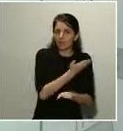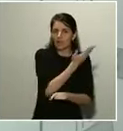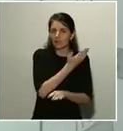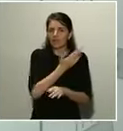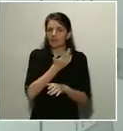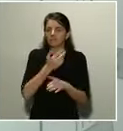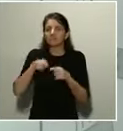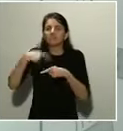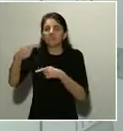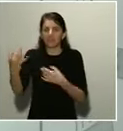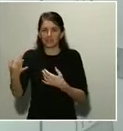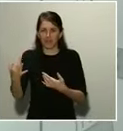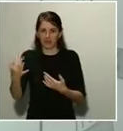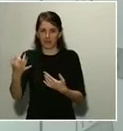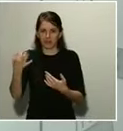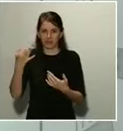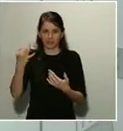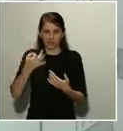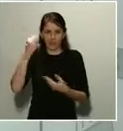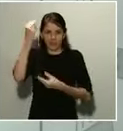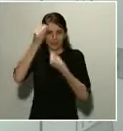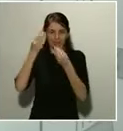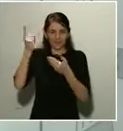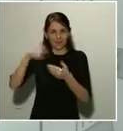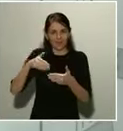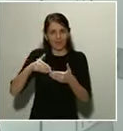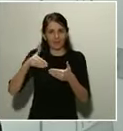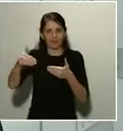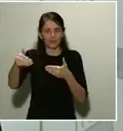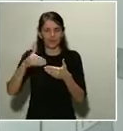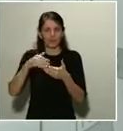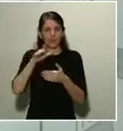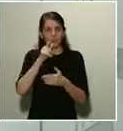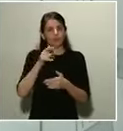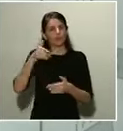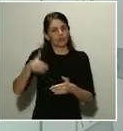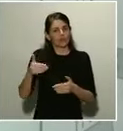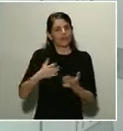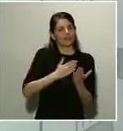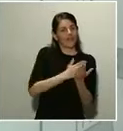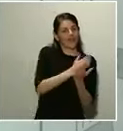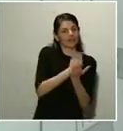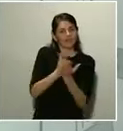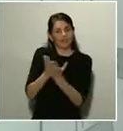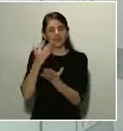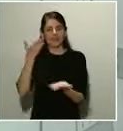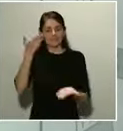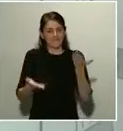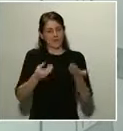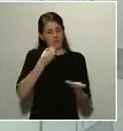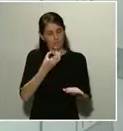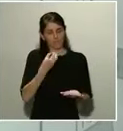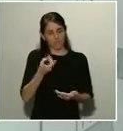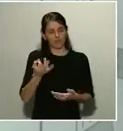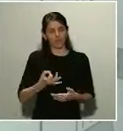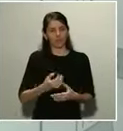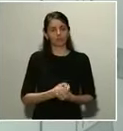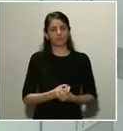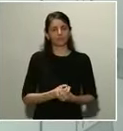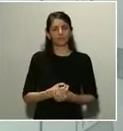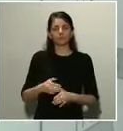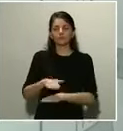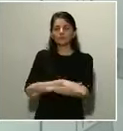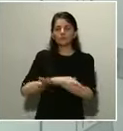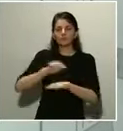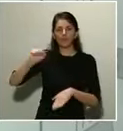intentar calibrar todas las medidas que vayamos adoptando. Ministro Ábalos, una de las preguntas de la tarde tiene que